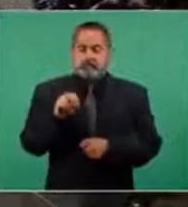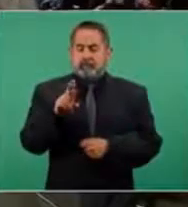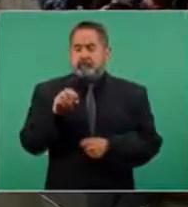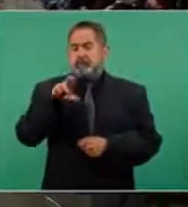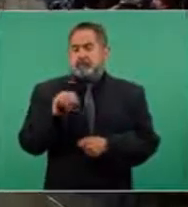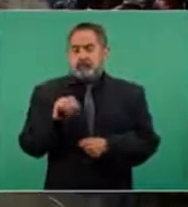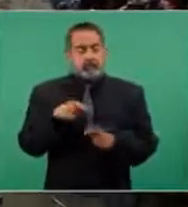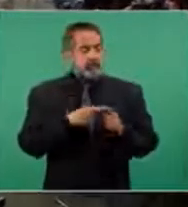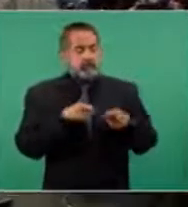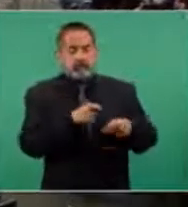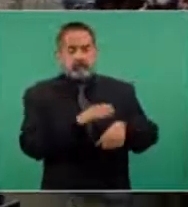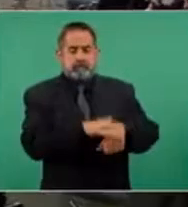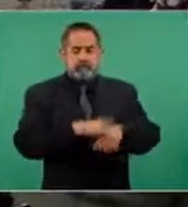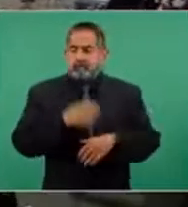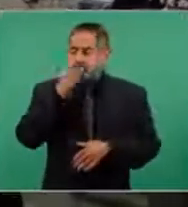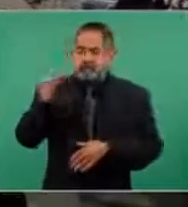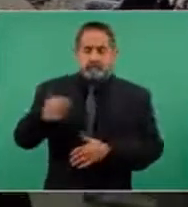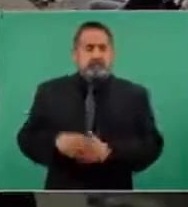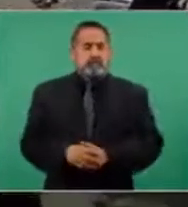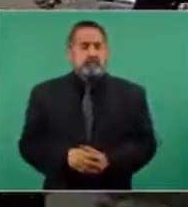al respecto le informo lo siguiente.